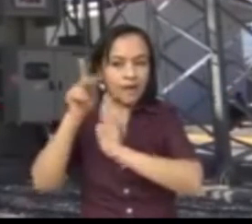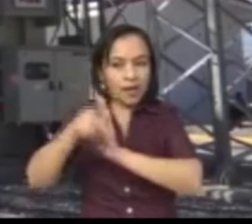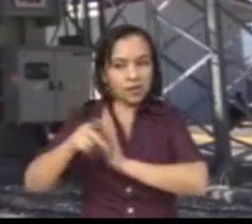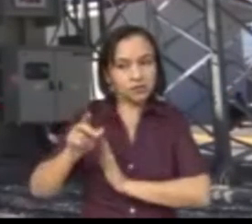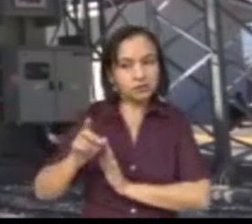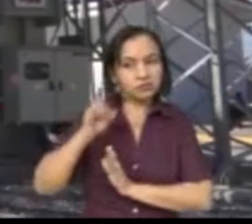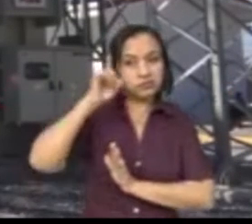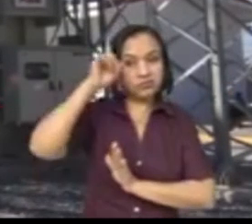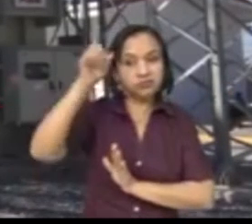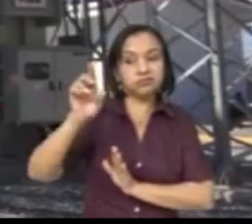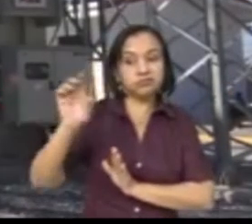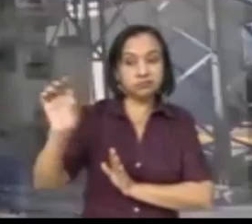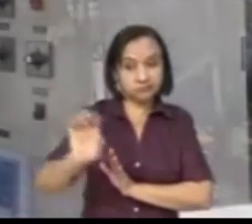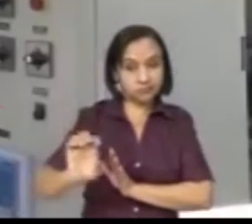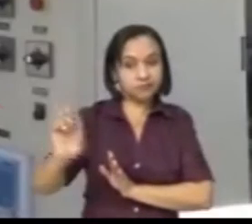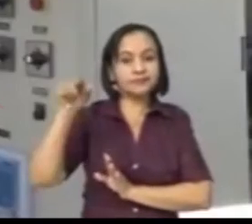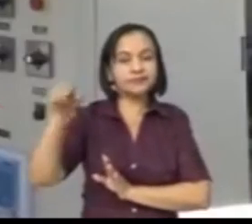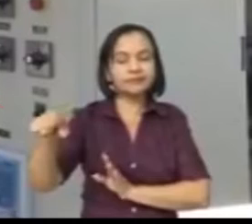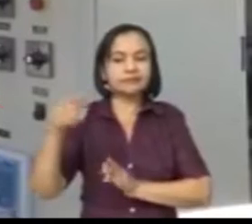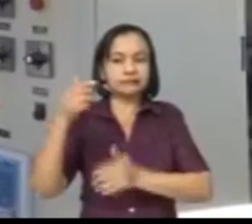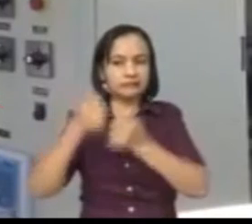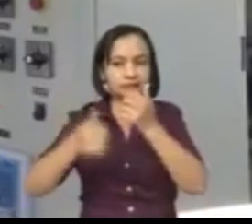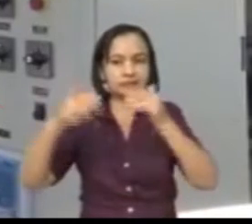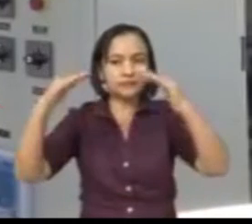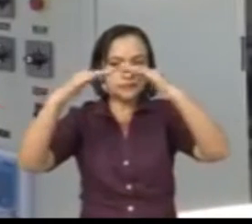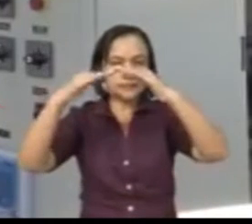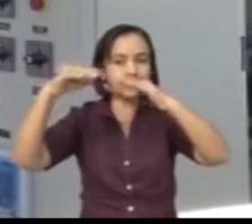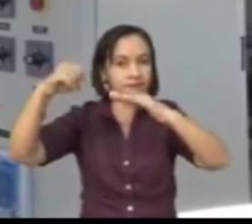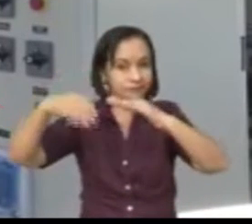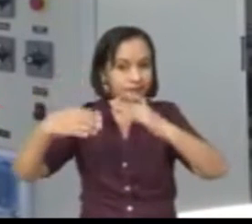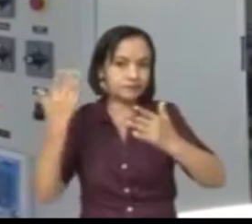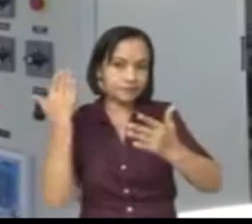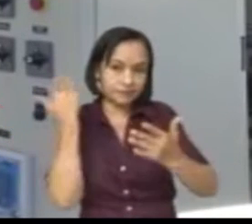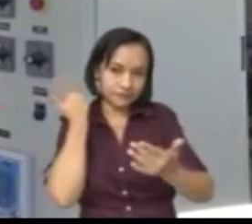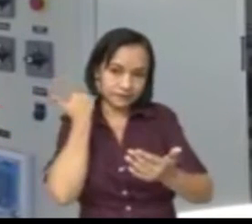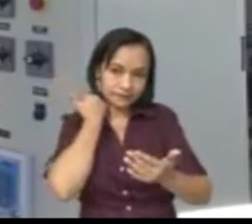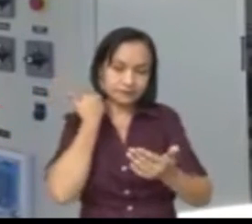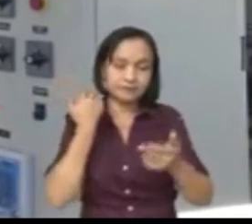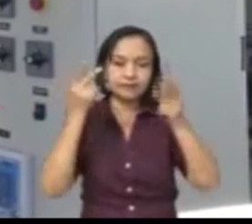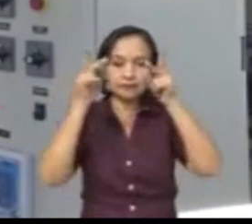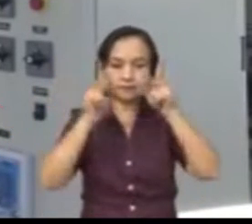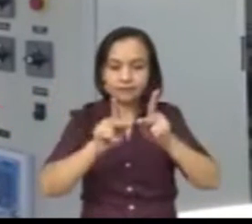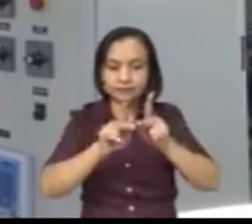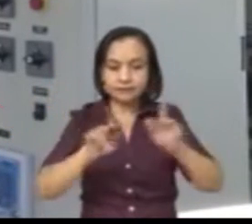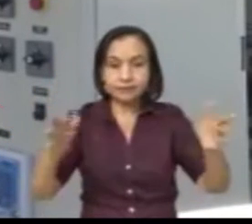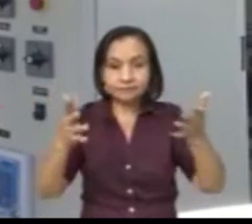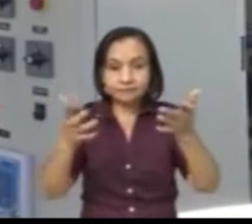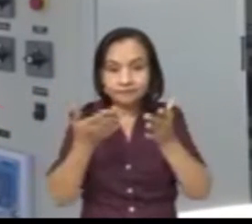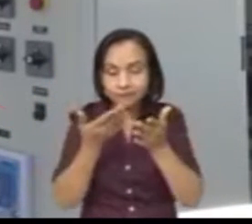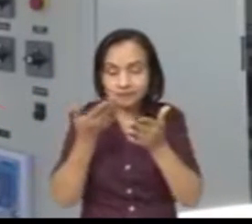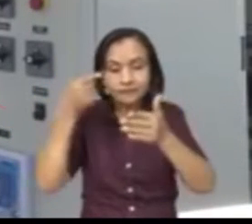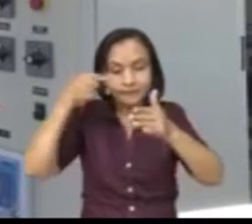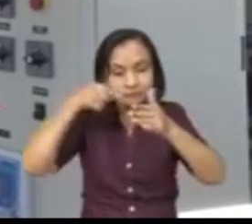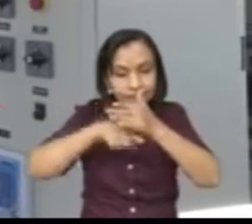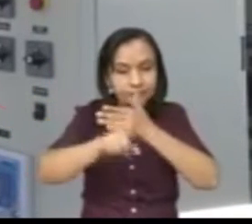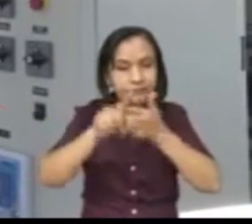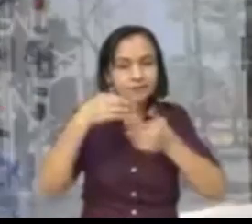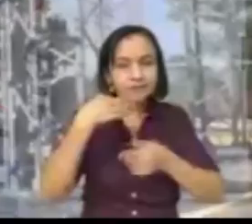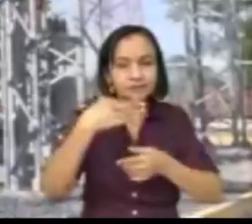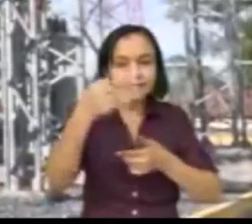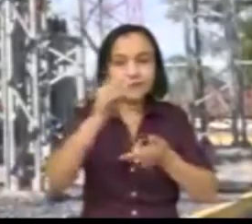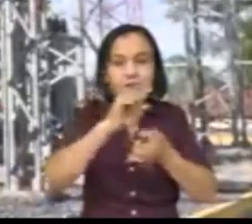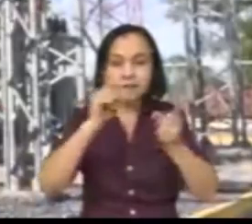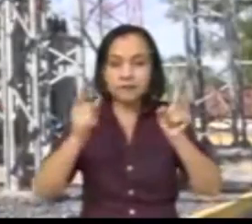eléctrica, un reto para el sector en este 2022. Los planes y las metas, cambiar e